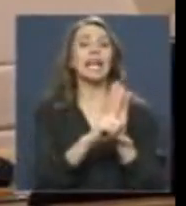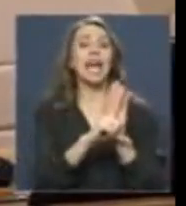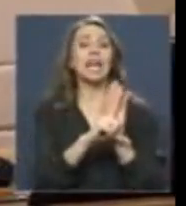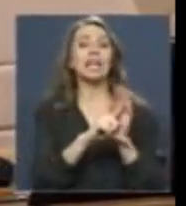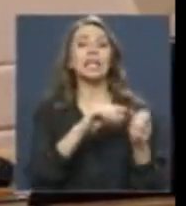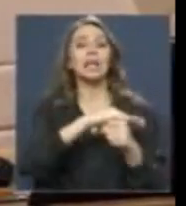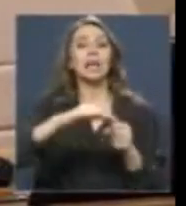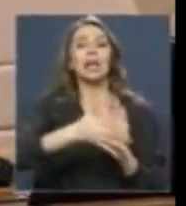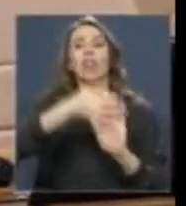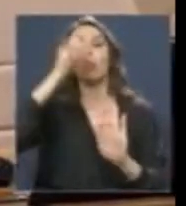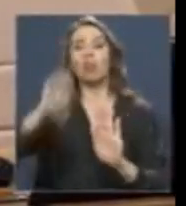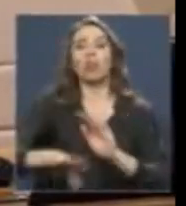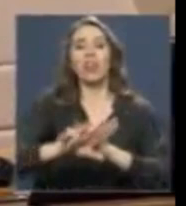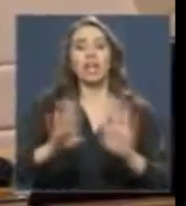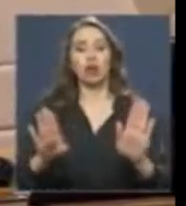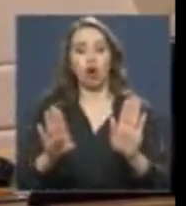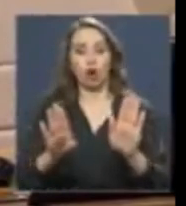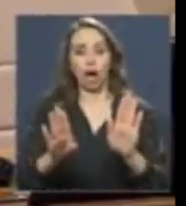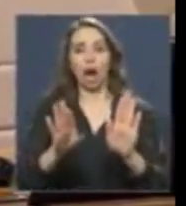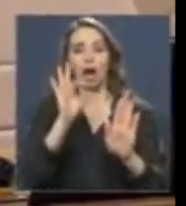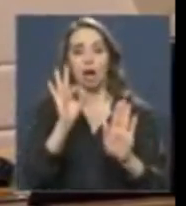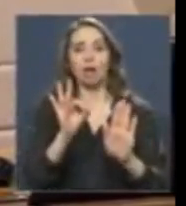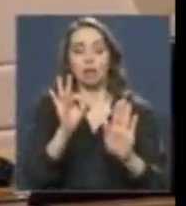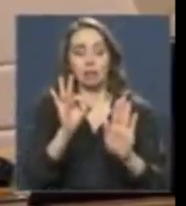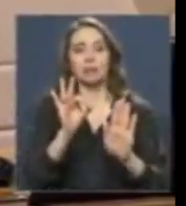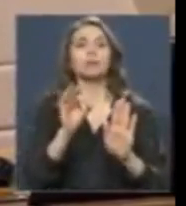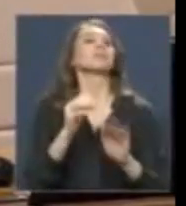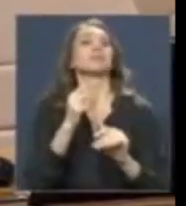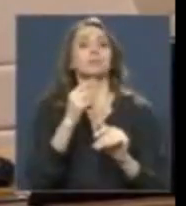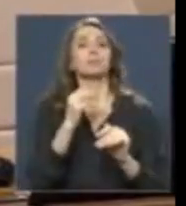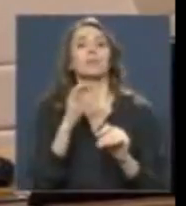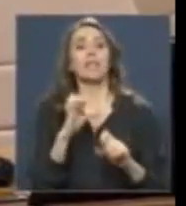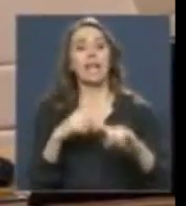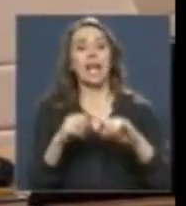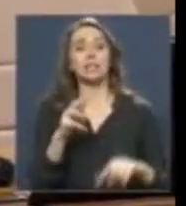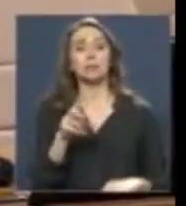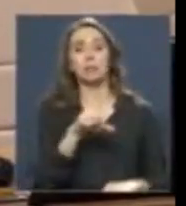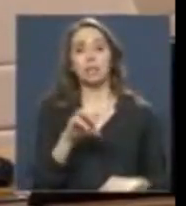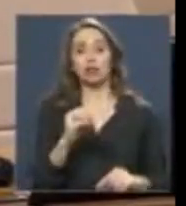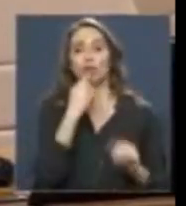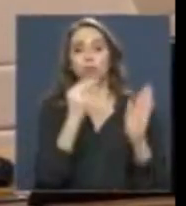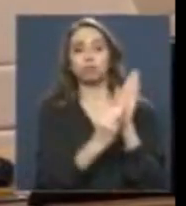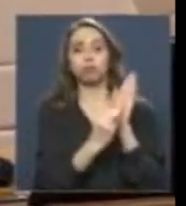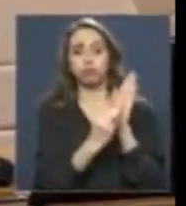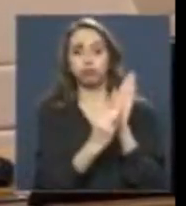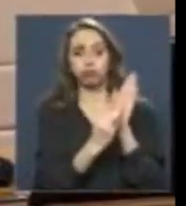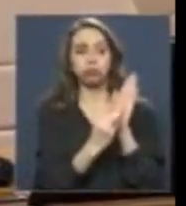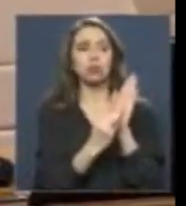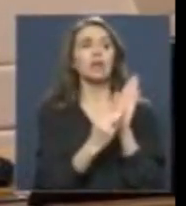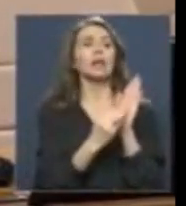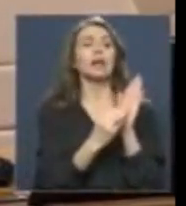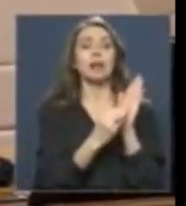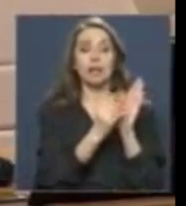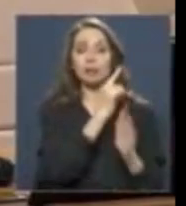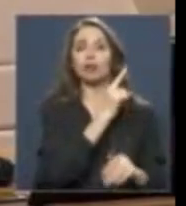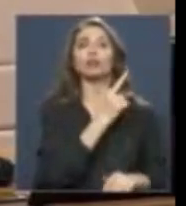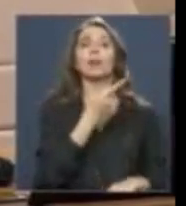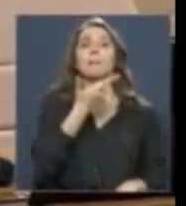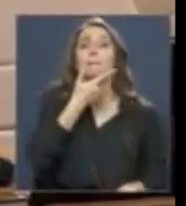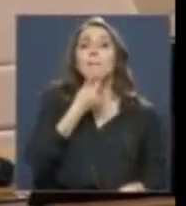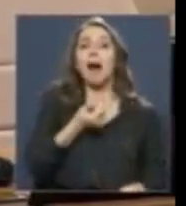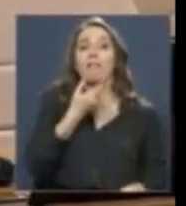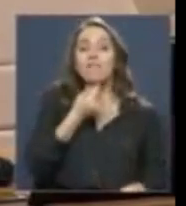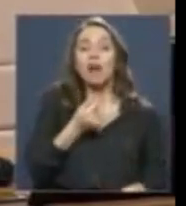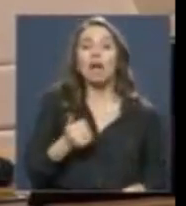derogando de manera expresa. De tal manera que se le va a hacer mucho más fácil la aplicación